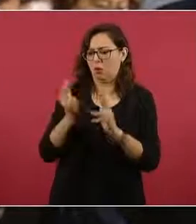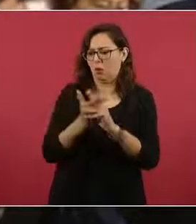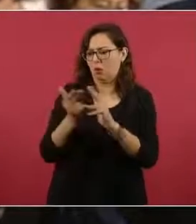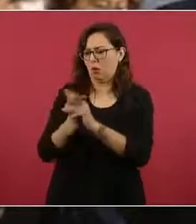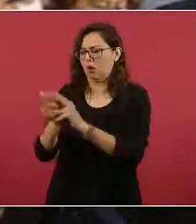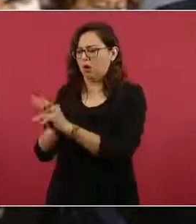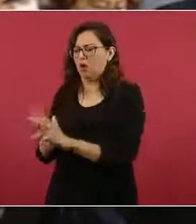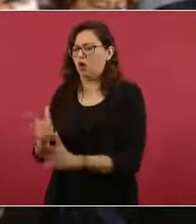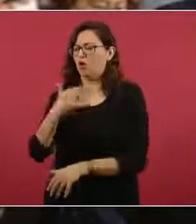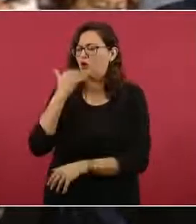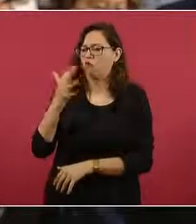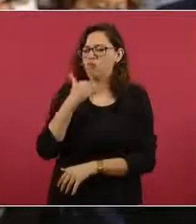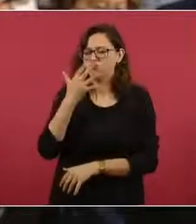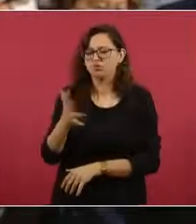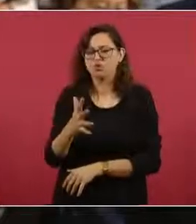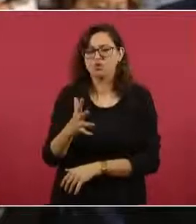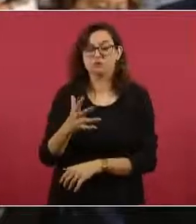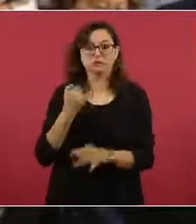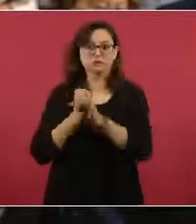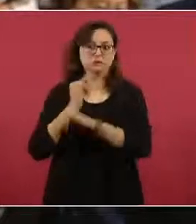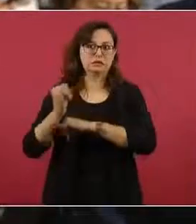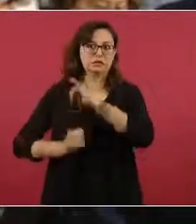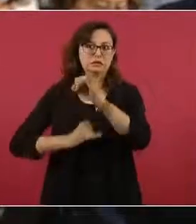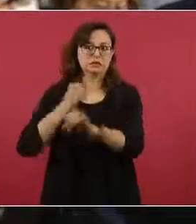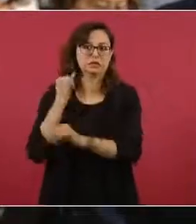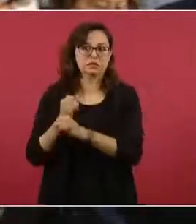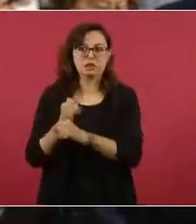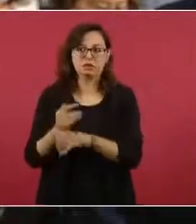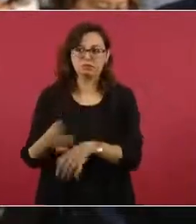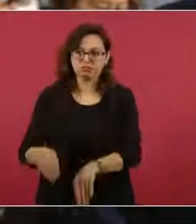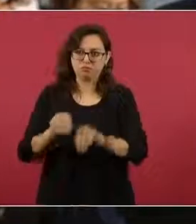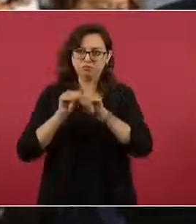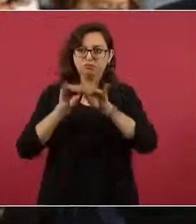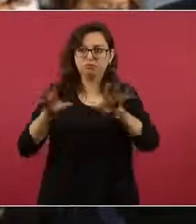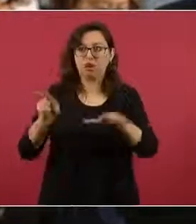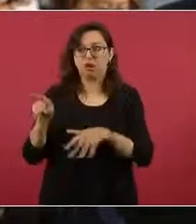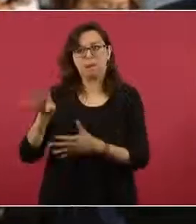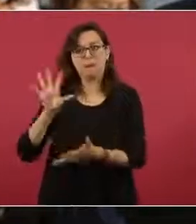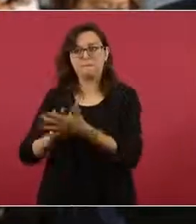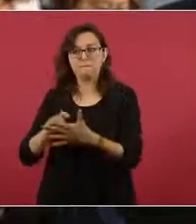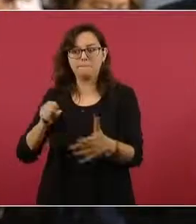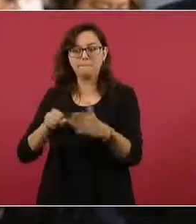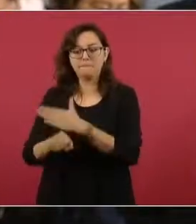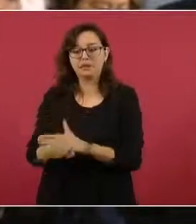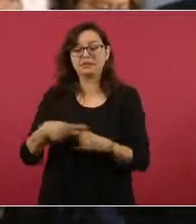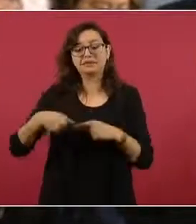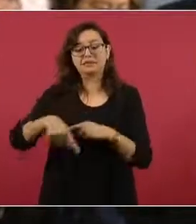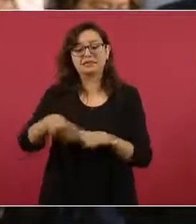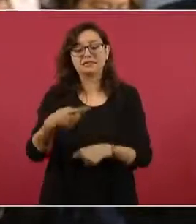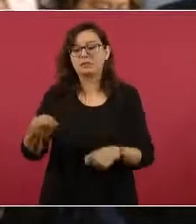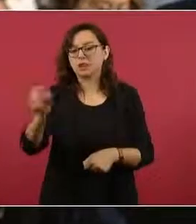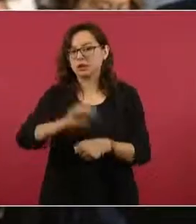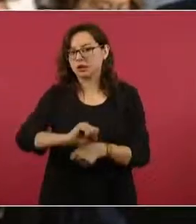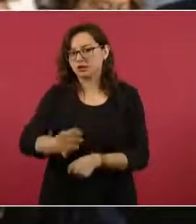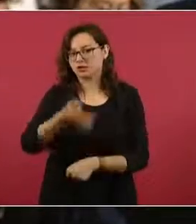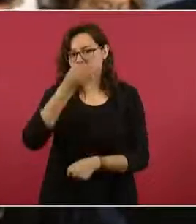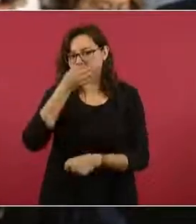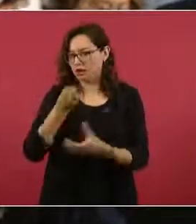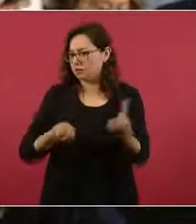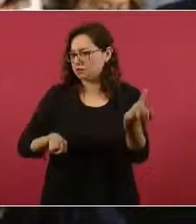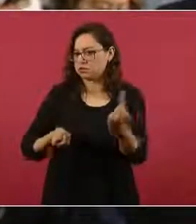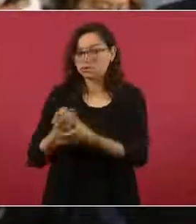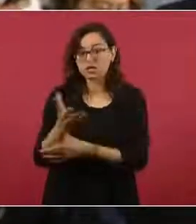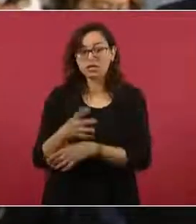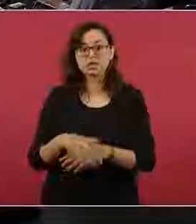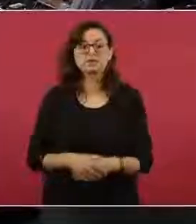internacional. Usted aquí, en la conferencia de prensa matutina, había dicho que había la posibilidad de que